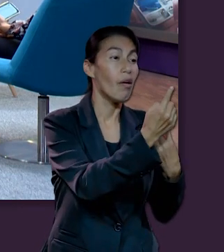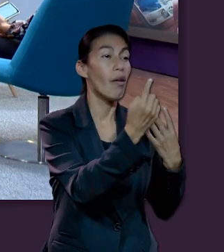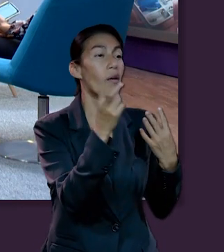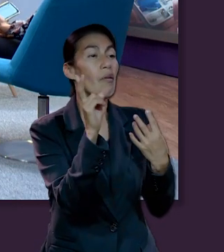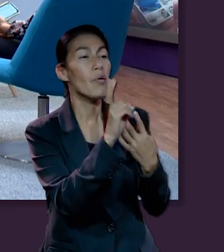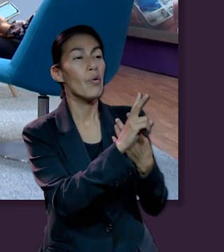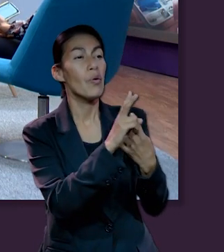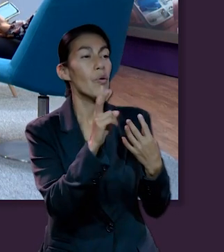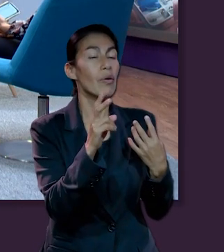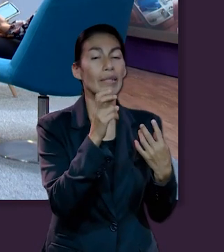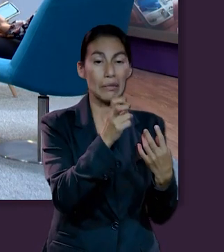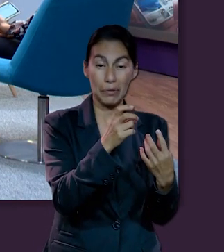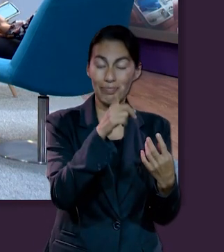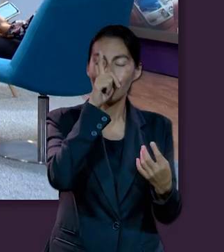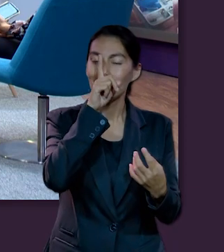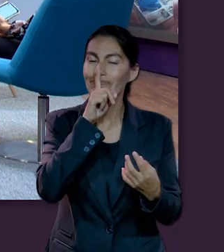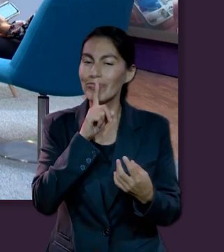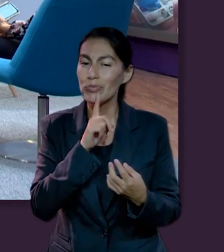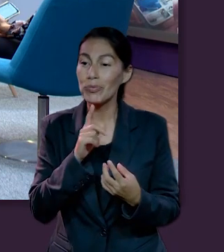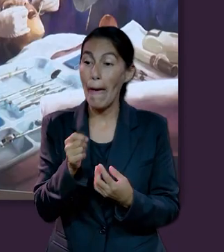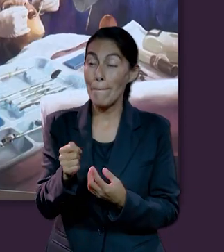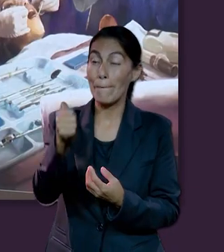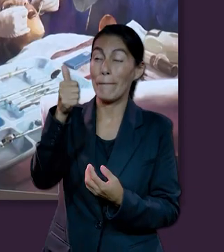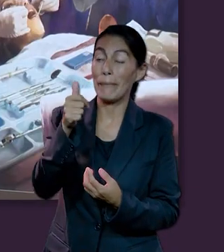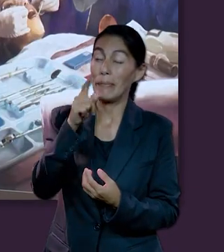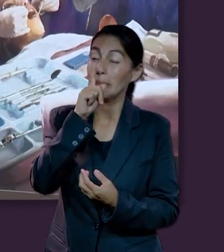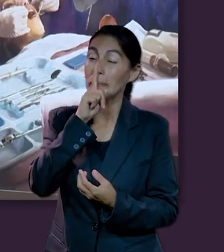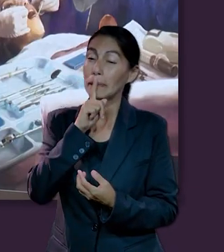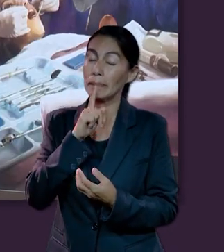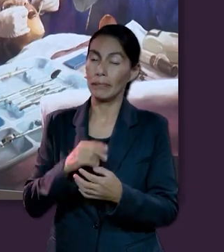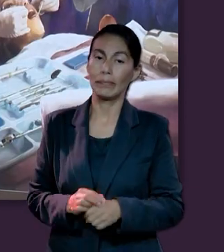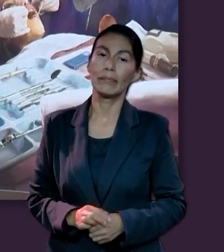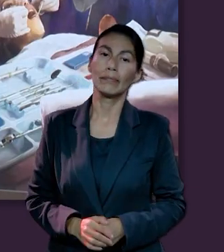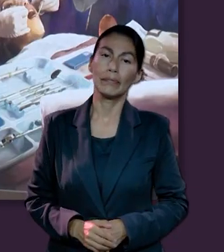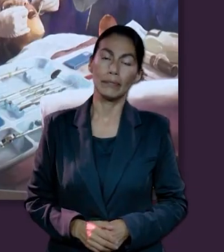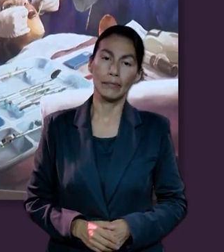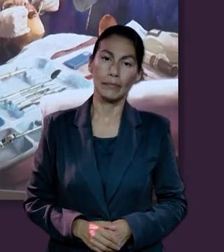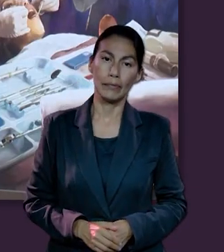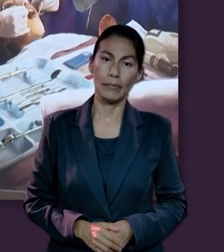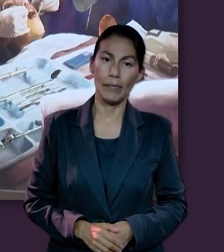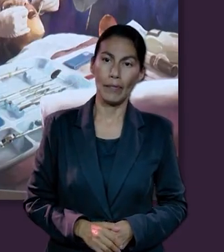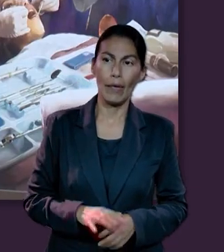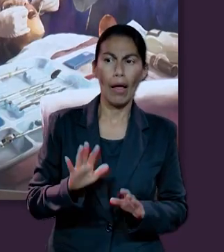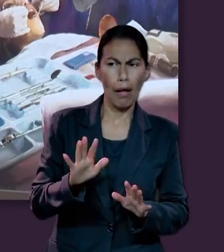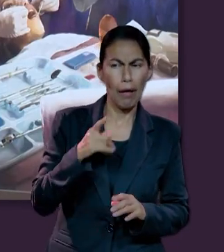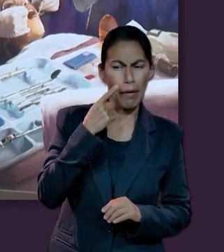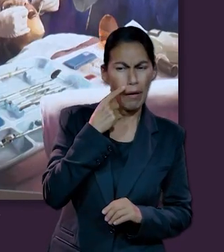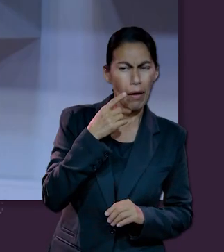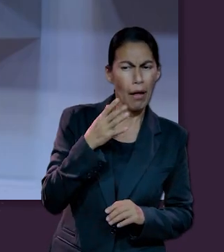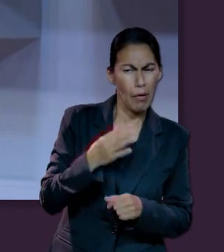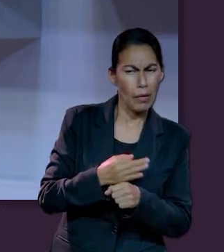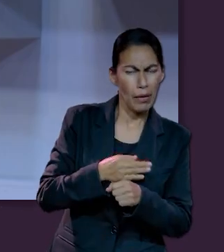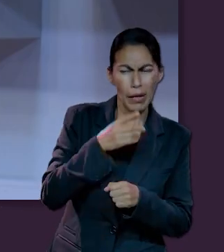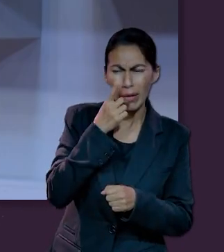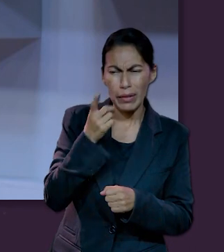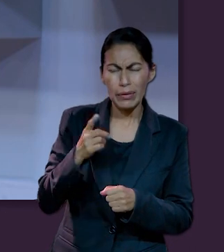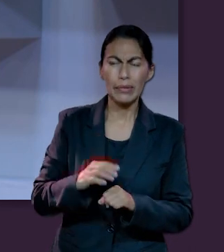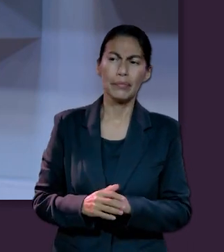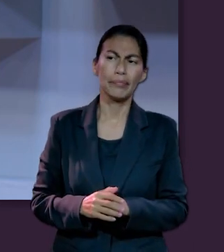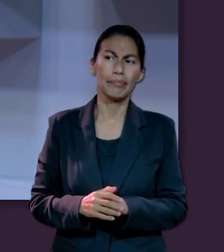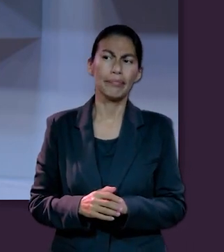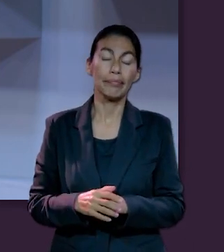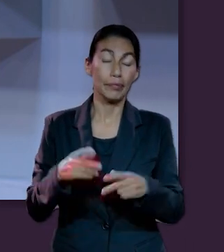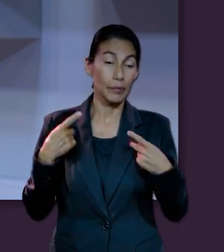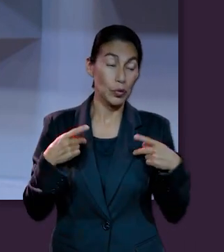etéreo, es simplemente una mentira. La primer mentira que se dijese en la tierra. Ahora que mencionas eso,